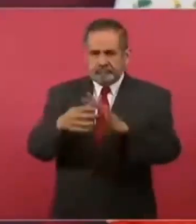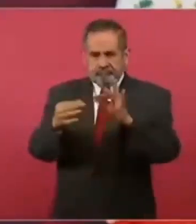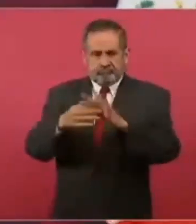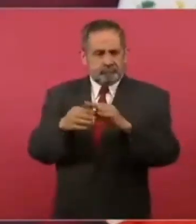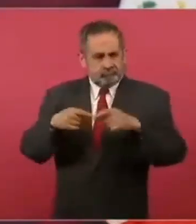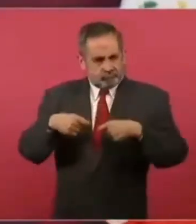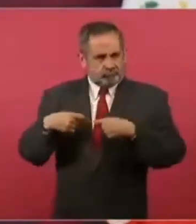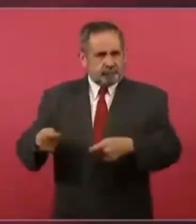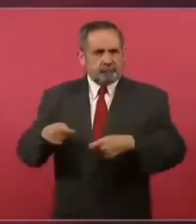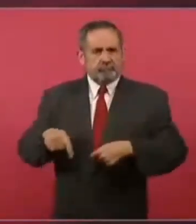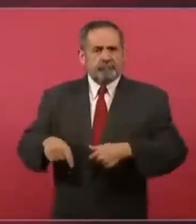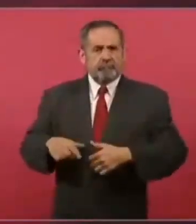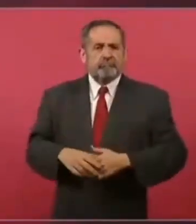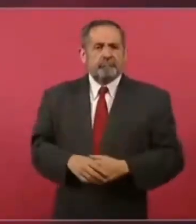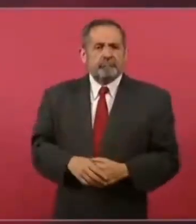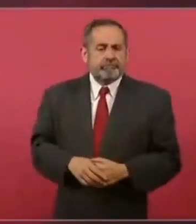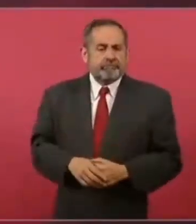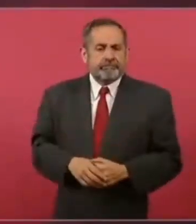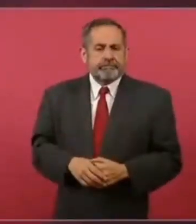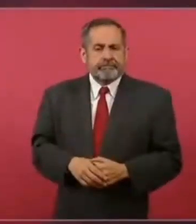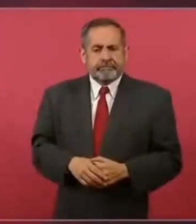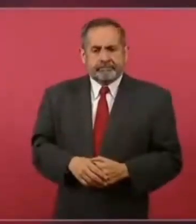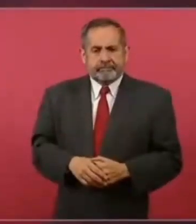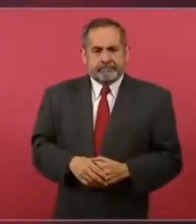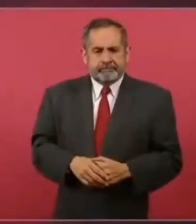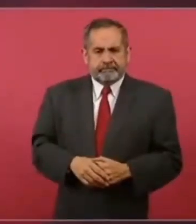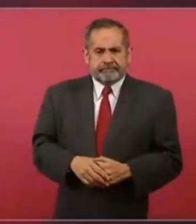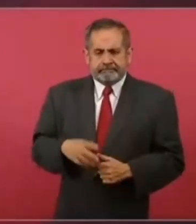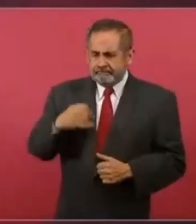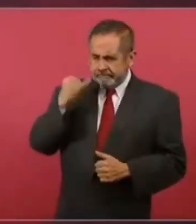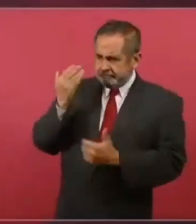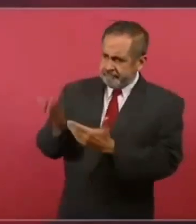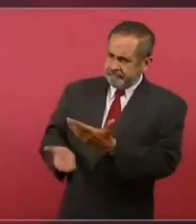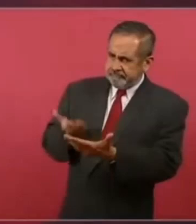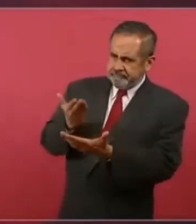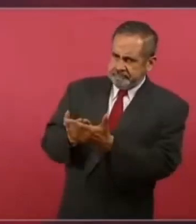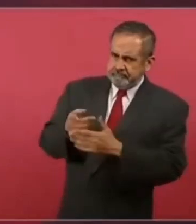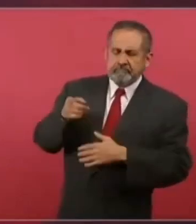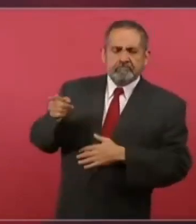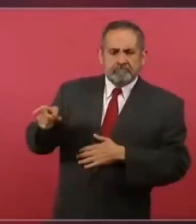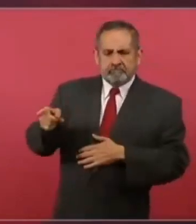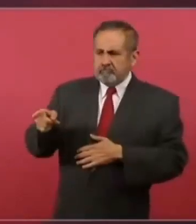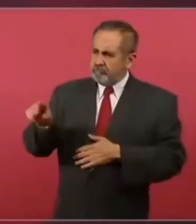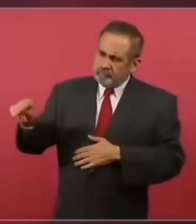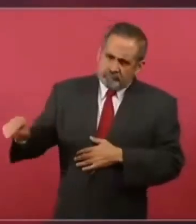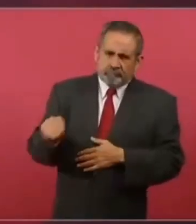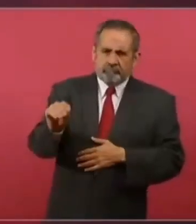propuso que fuese